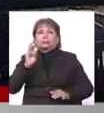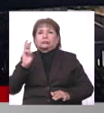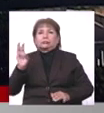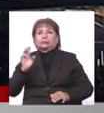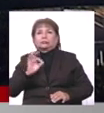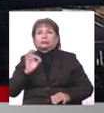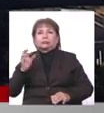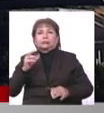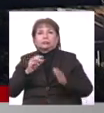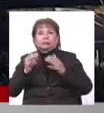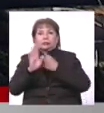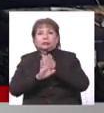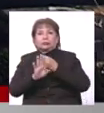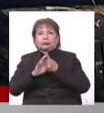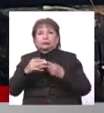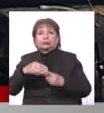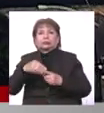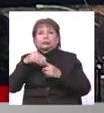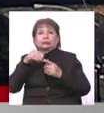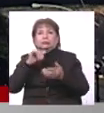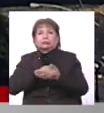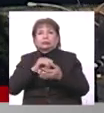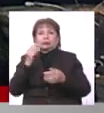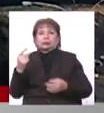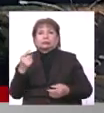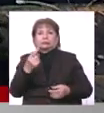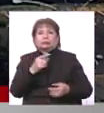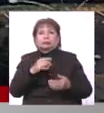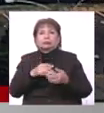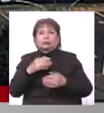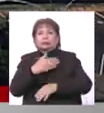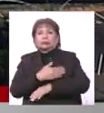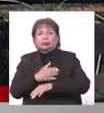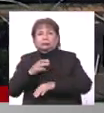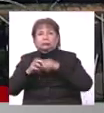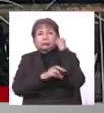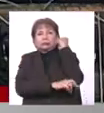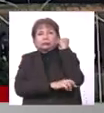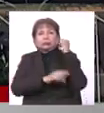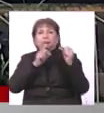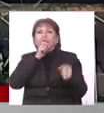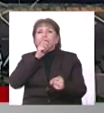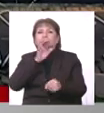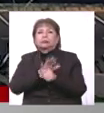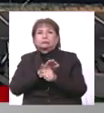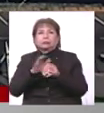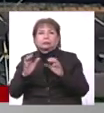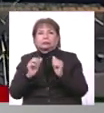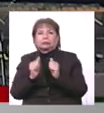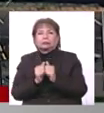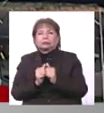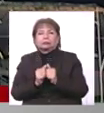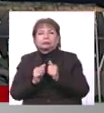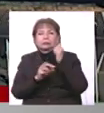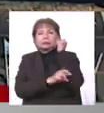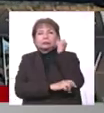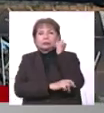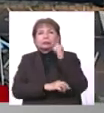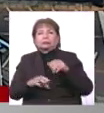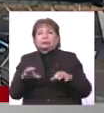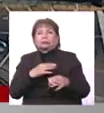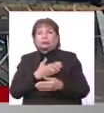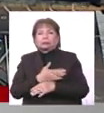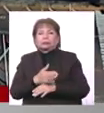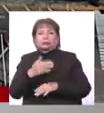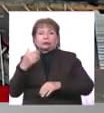implementar unidades de protección especial en cada distrito judicial del país y sobre el compromiso de la representación nacional con el país, realizando un